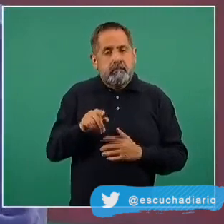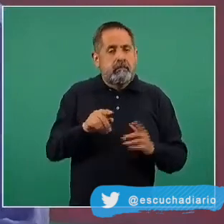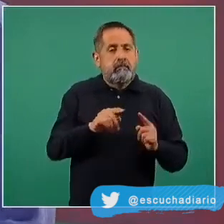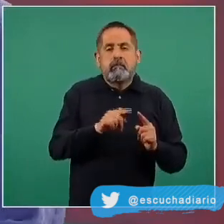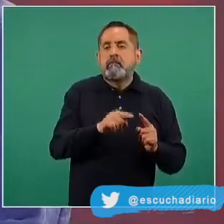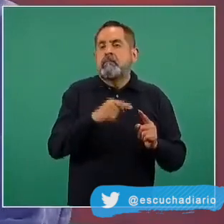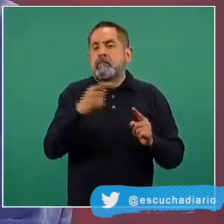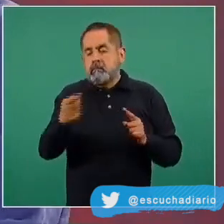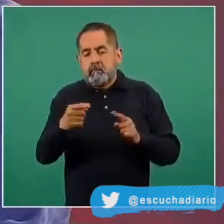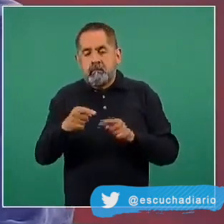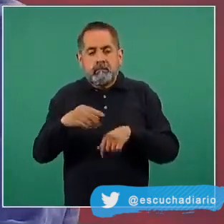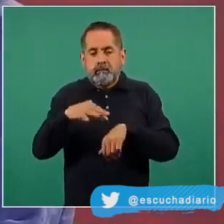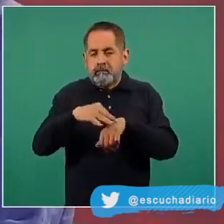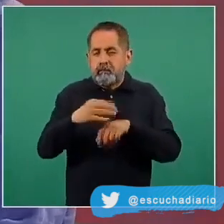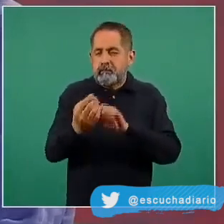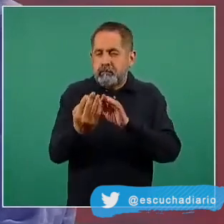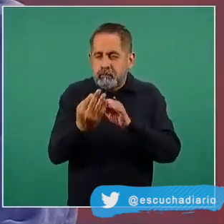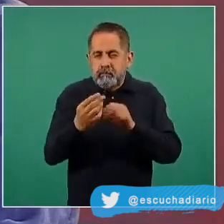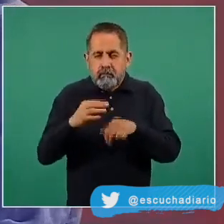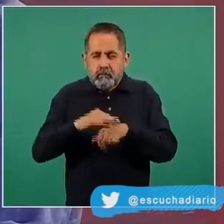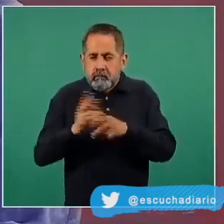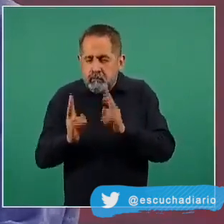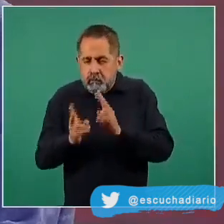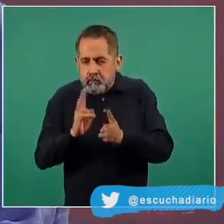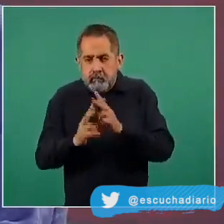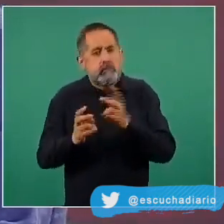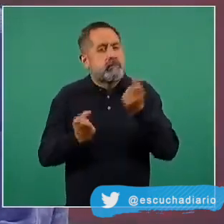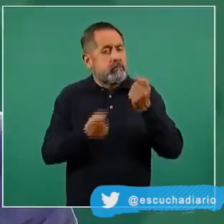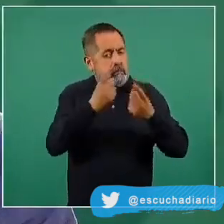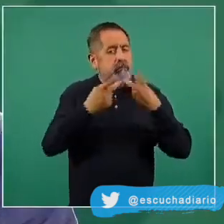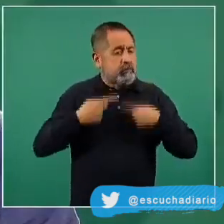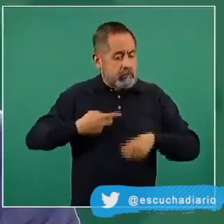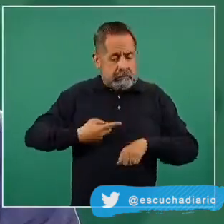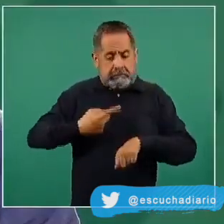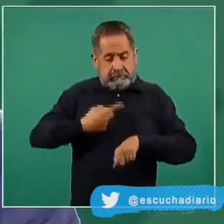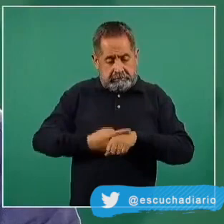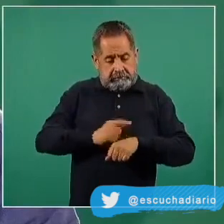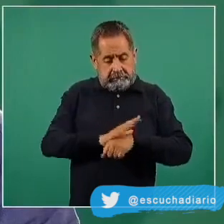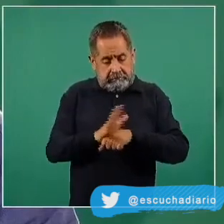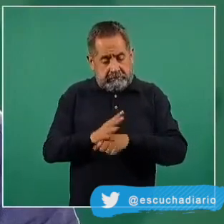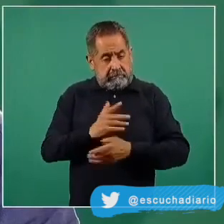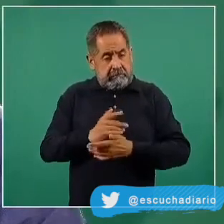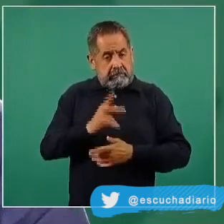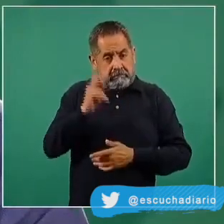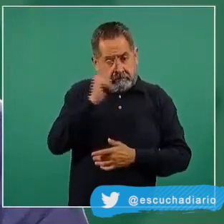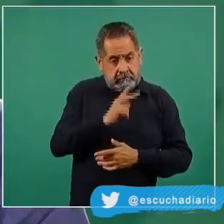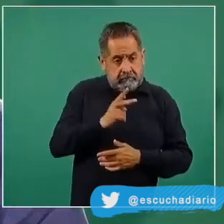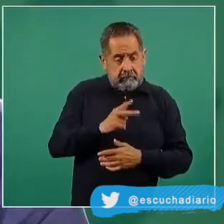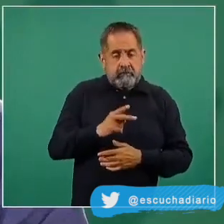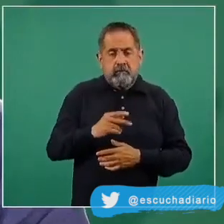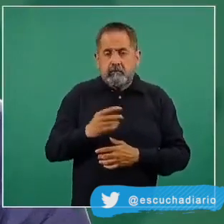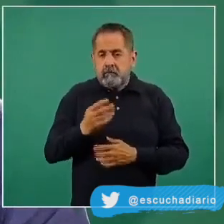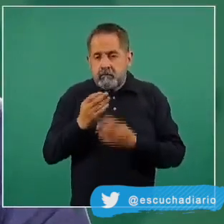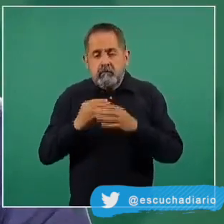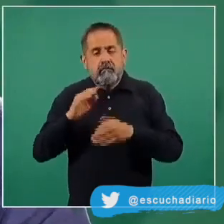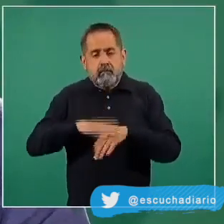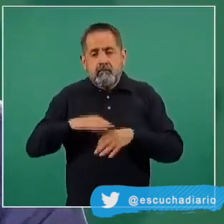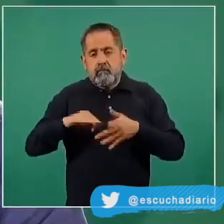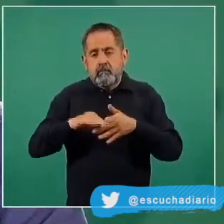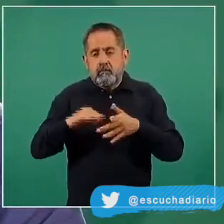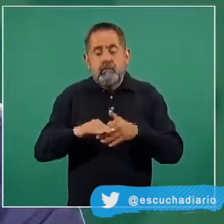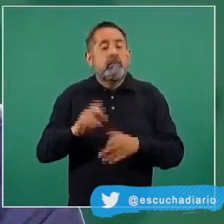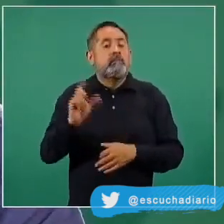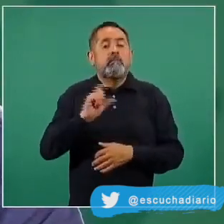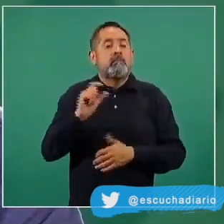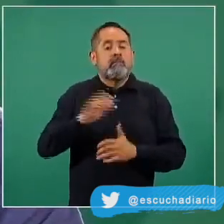sino en consultas externas, se le está dando seguimiento a las personas que tuvieron COVID. ¿Por cuánto tiempo? Por todo